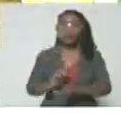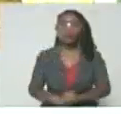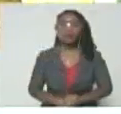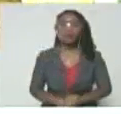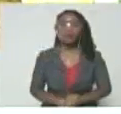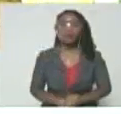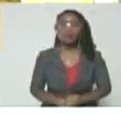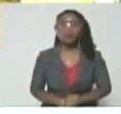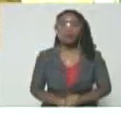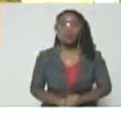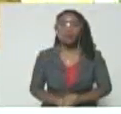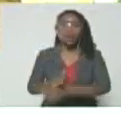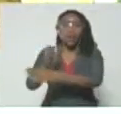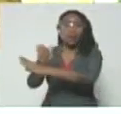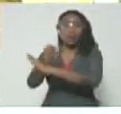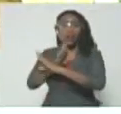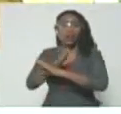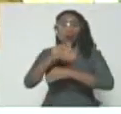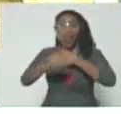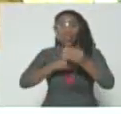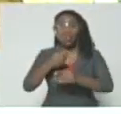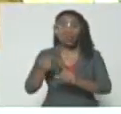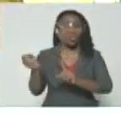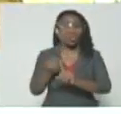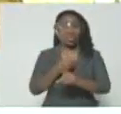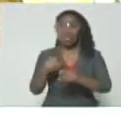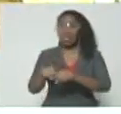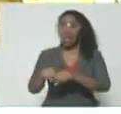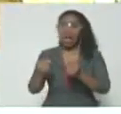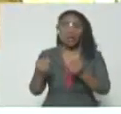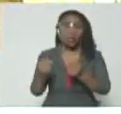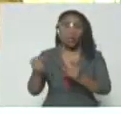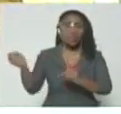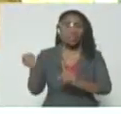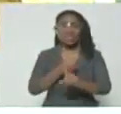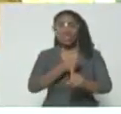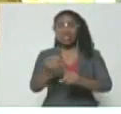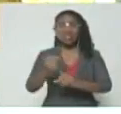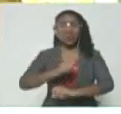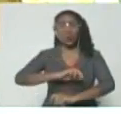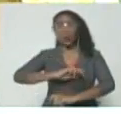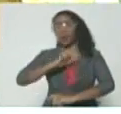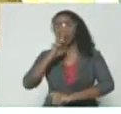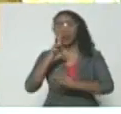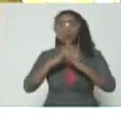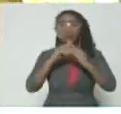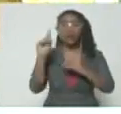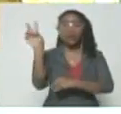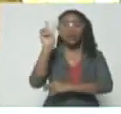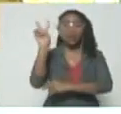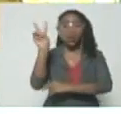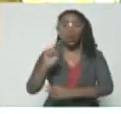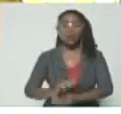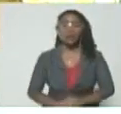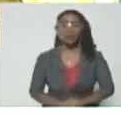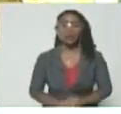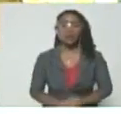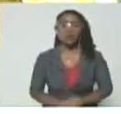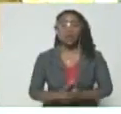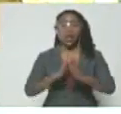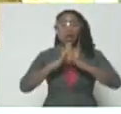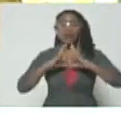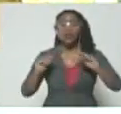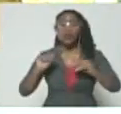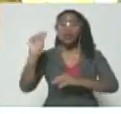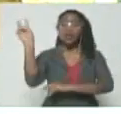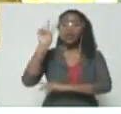El bloqueo nos ha hecho mucho daño, las sanciones criminales a toda Venezuela, a toda